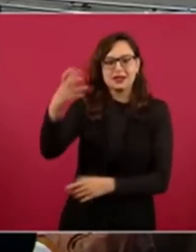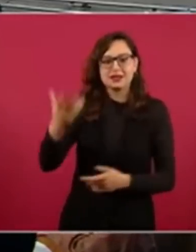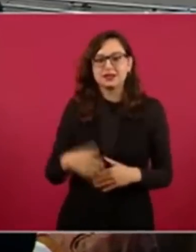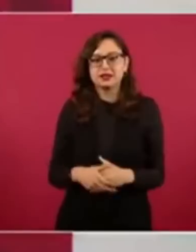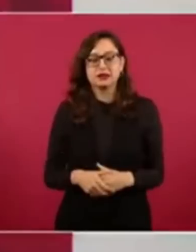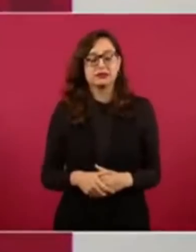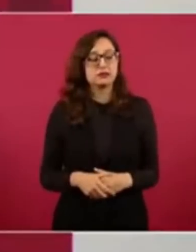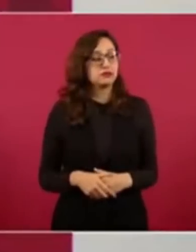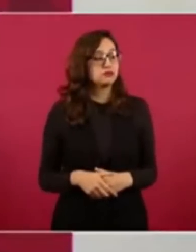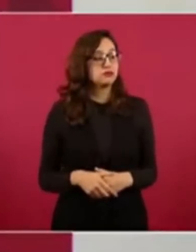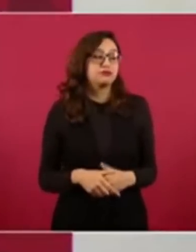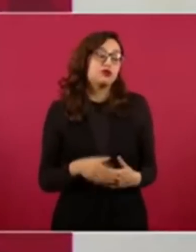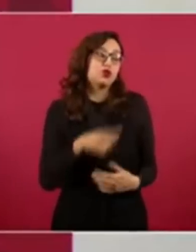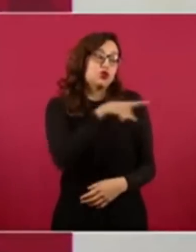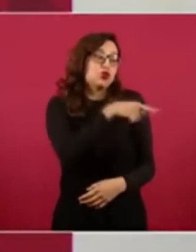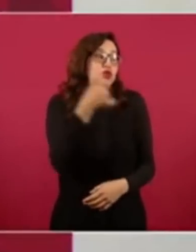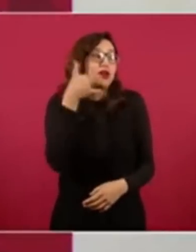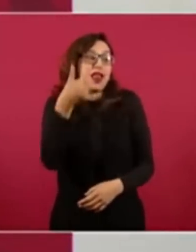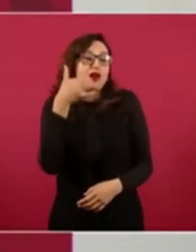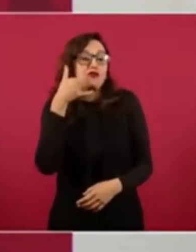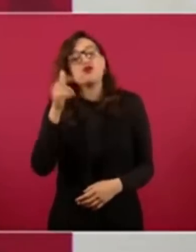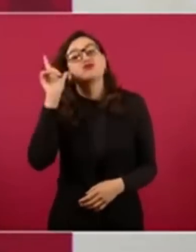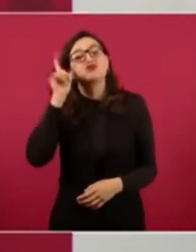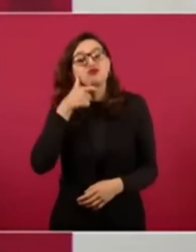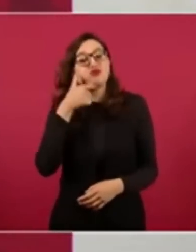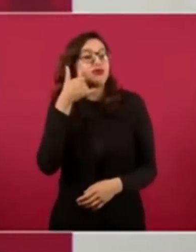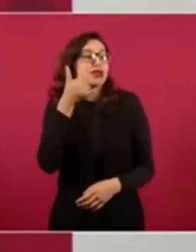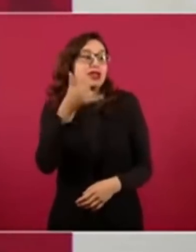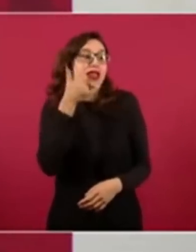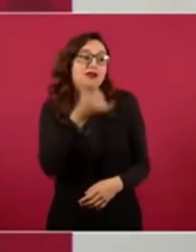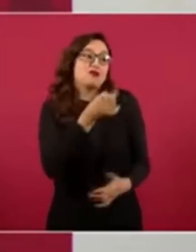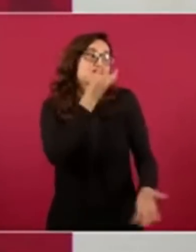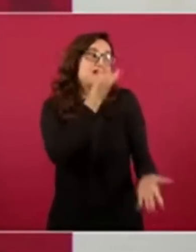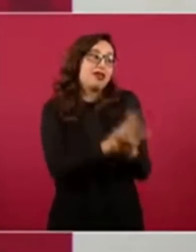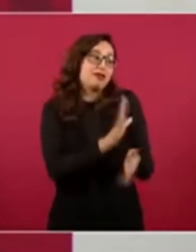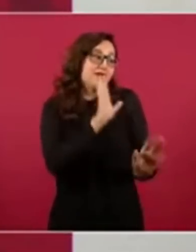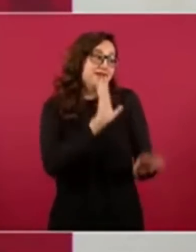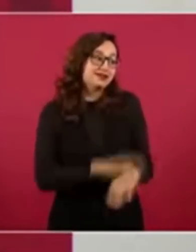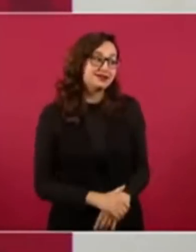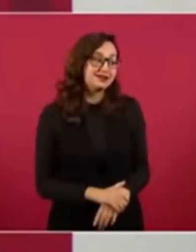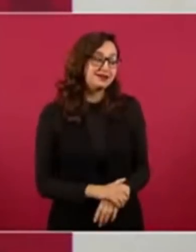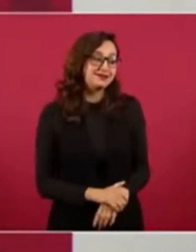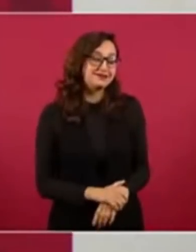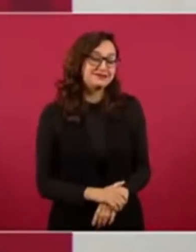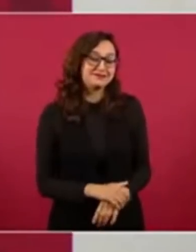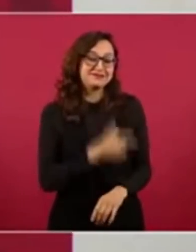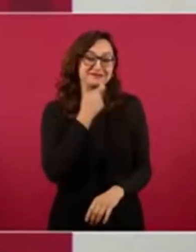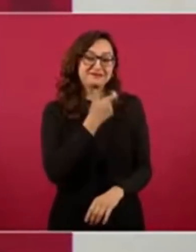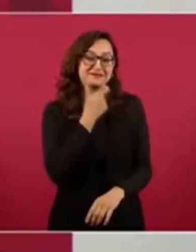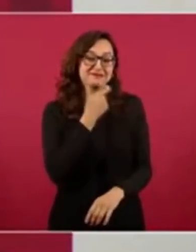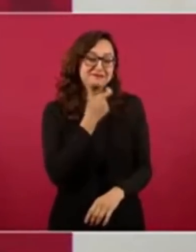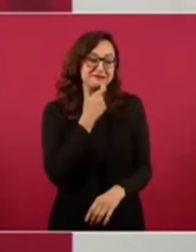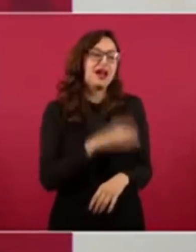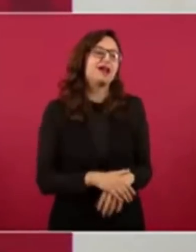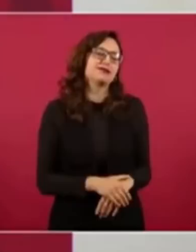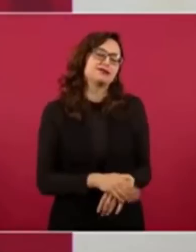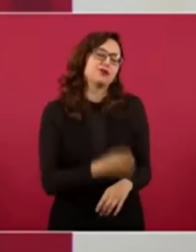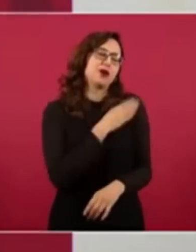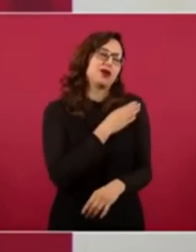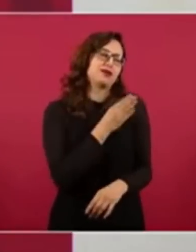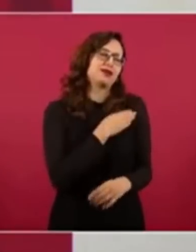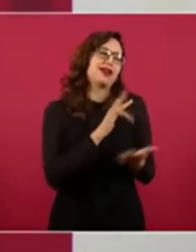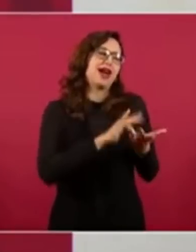contestas el teléfono. Qué bueno. Escucho. Qué bueno que contestas el teléfono porque